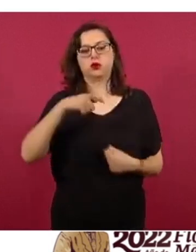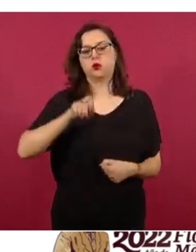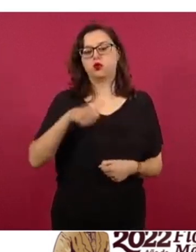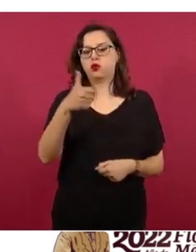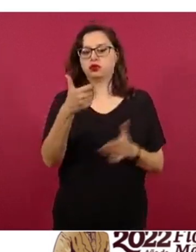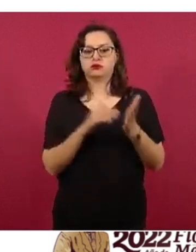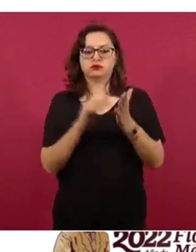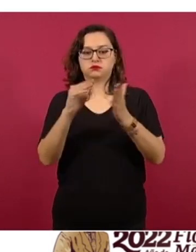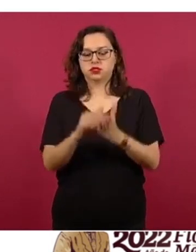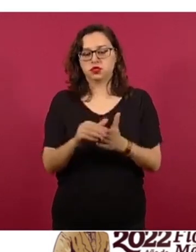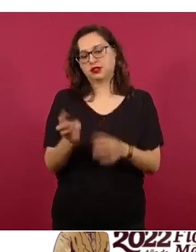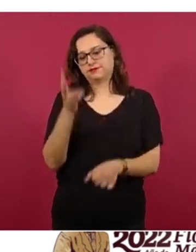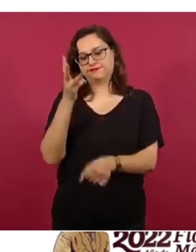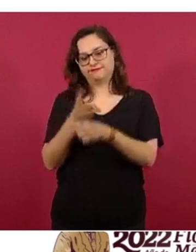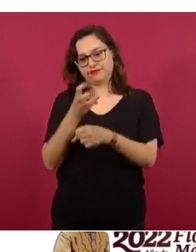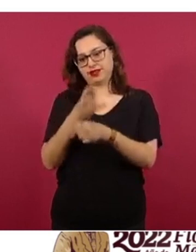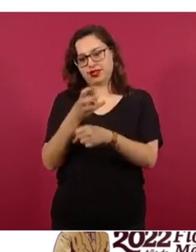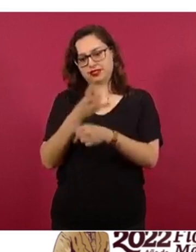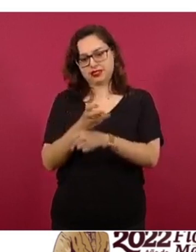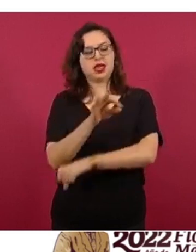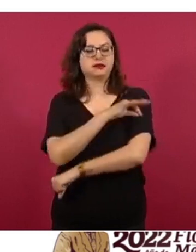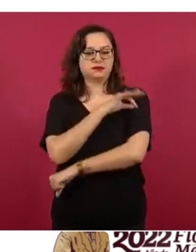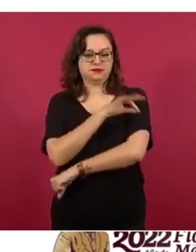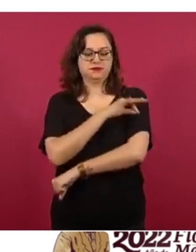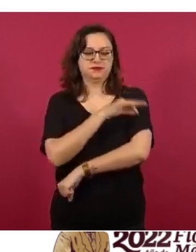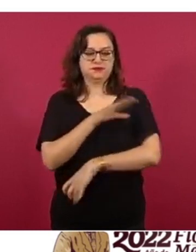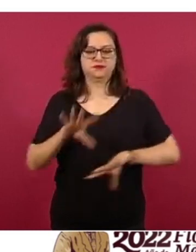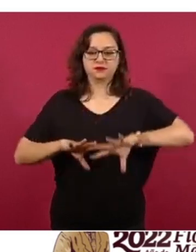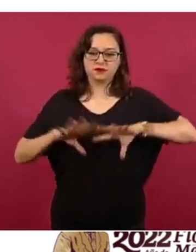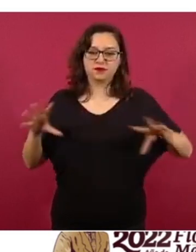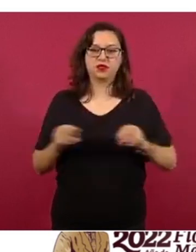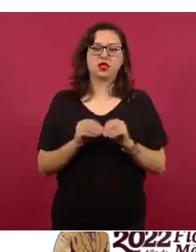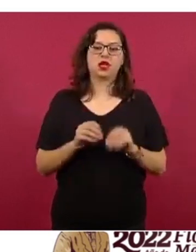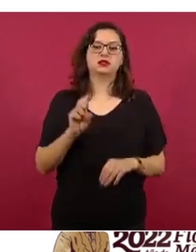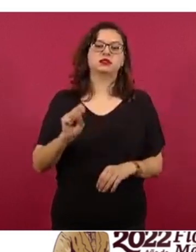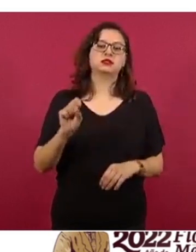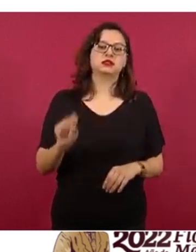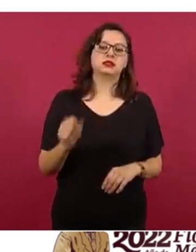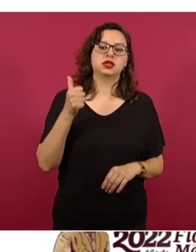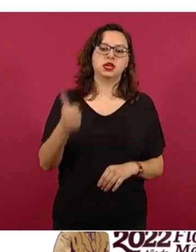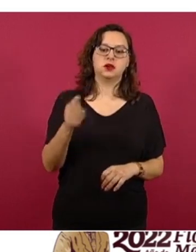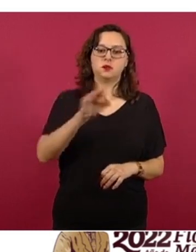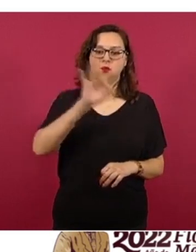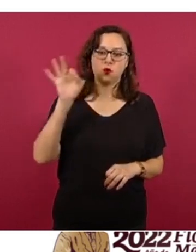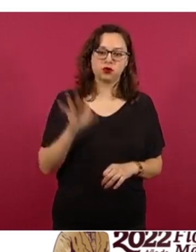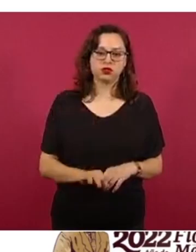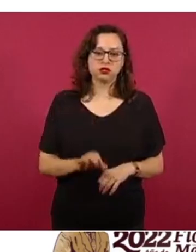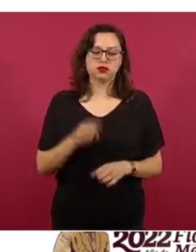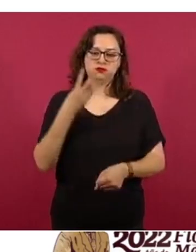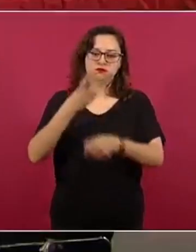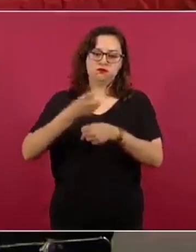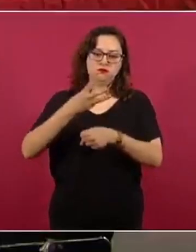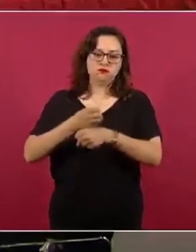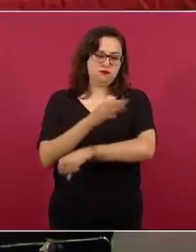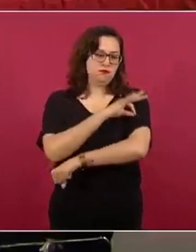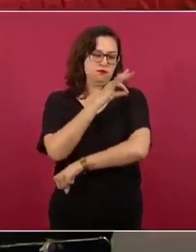millones fueron para los refuerzos, con lo que alcanzamos una cobertura de 66% de los refuerzos para